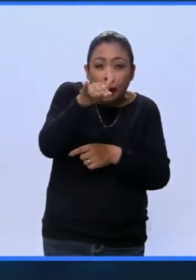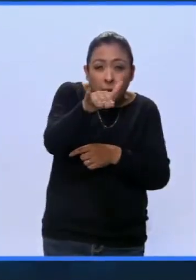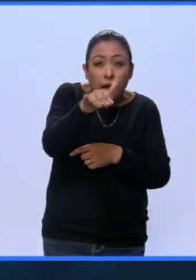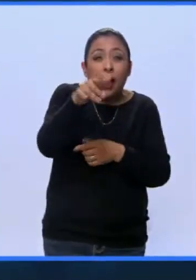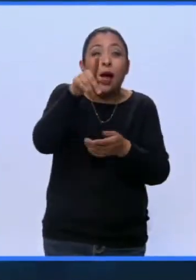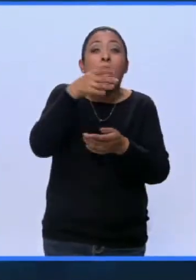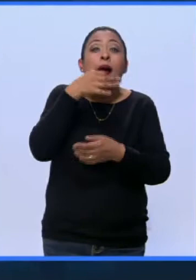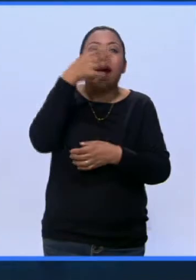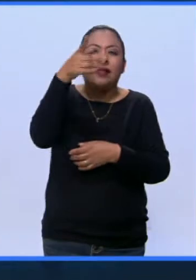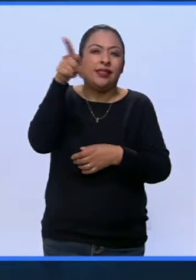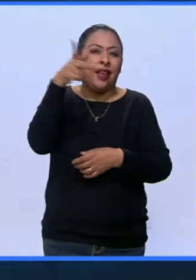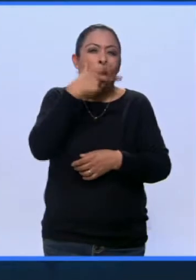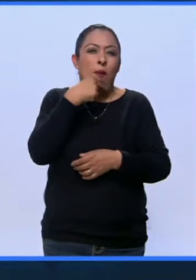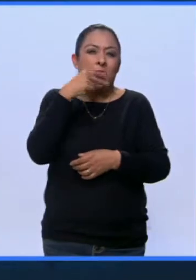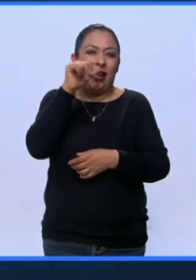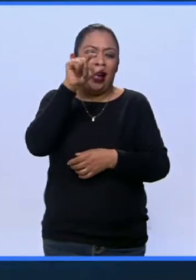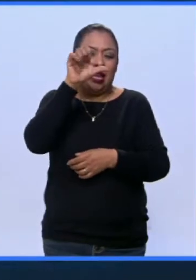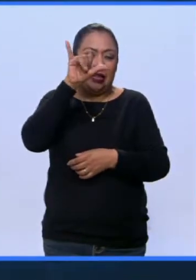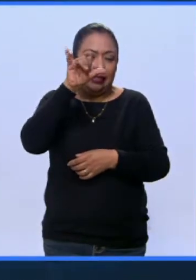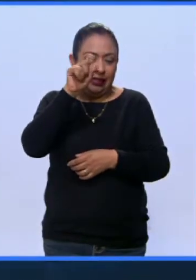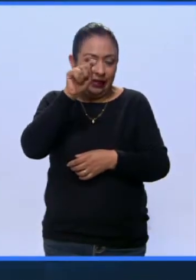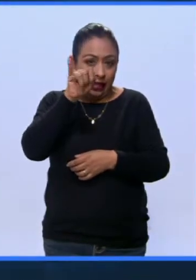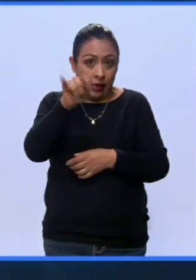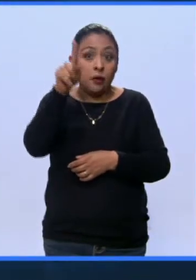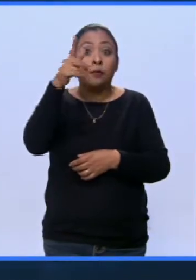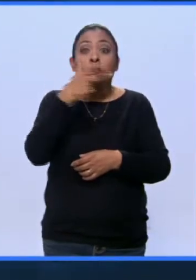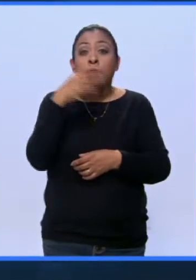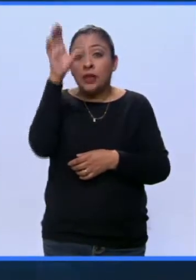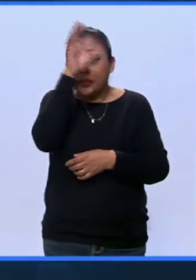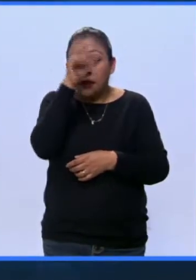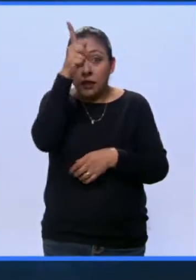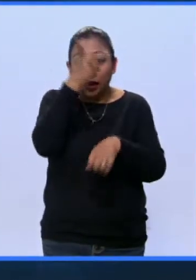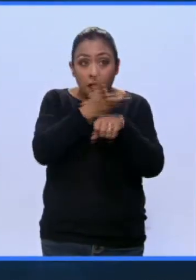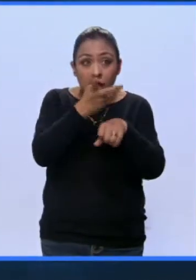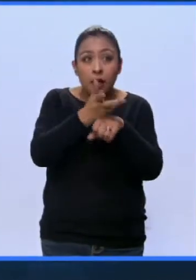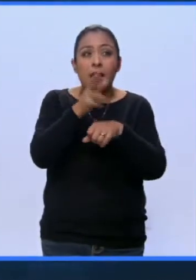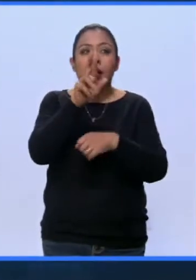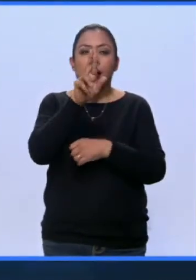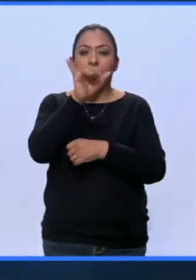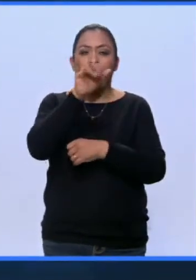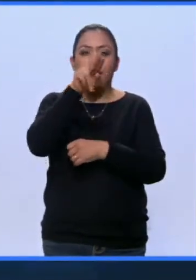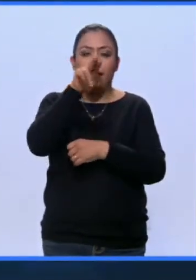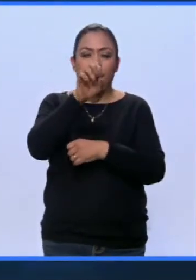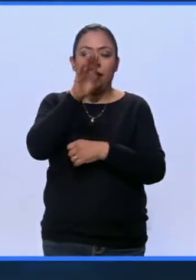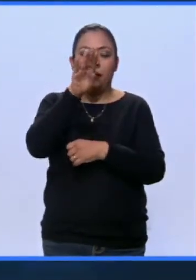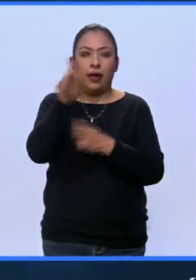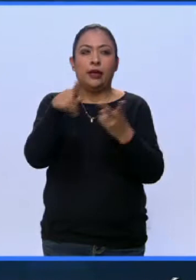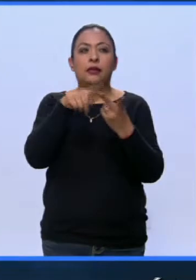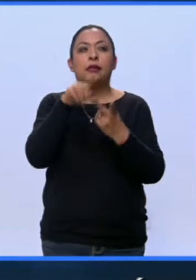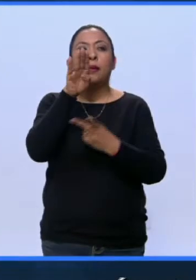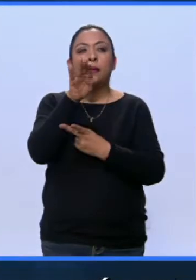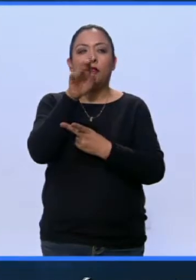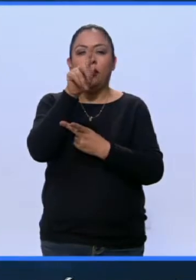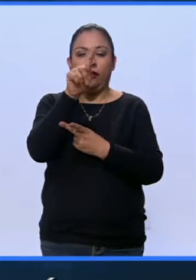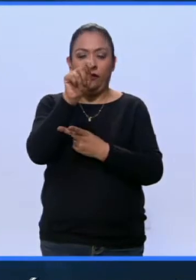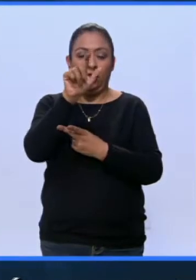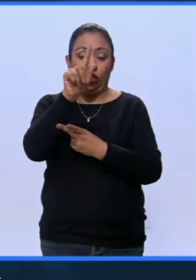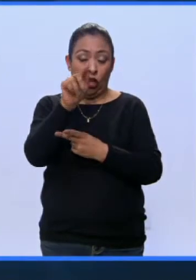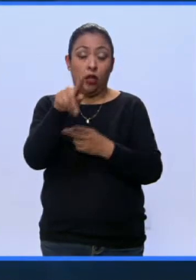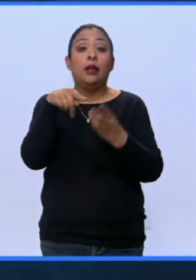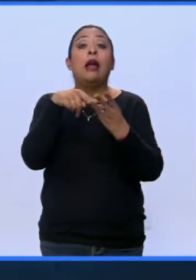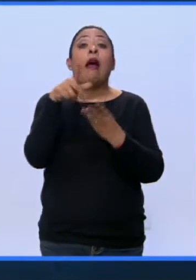que predijera Albert Einstein, los científicos estadounidenses Rainer Weiss, Barry Barish y Keith Thorne